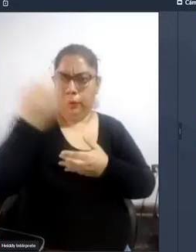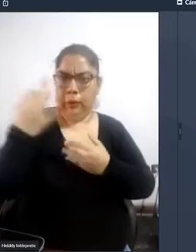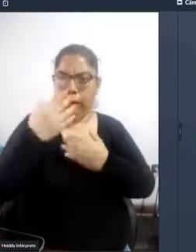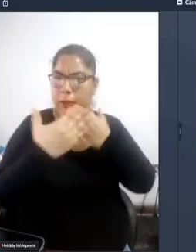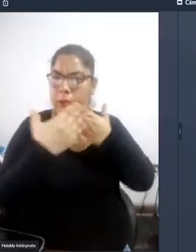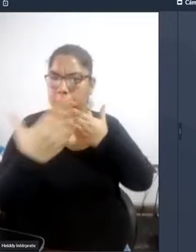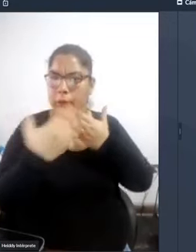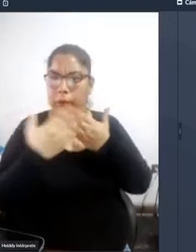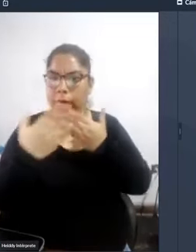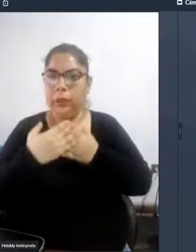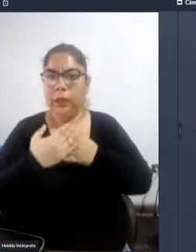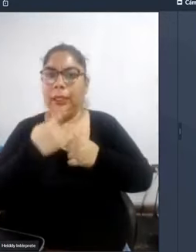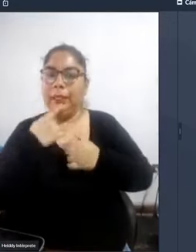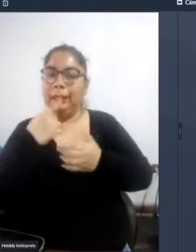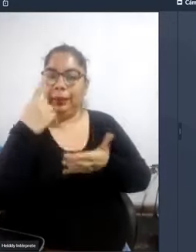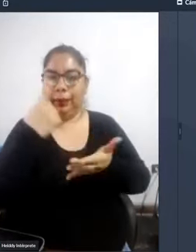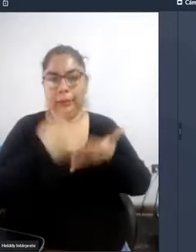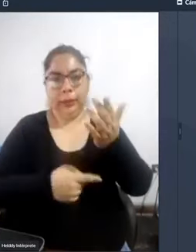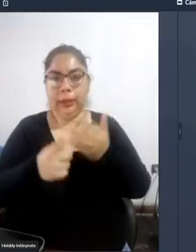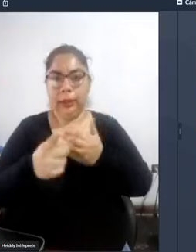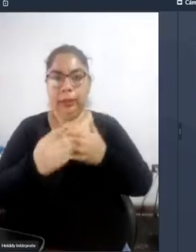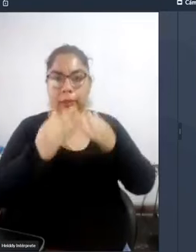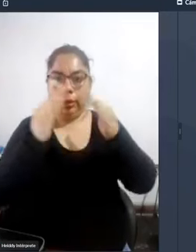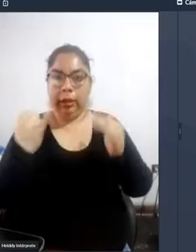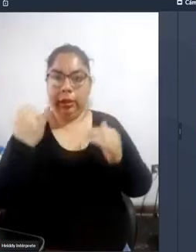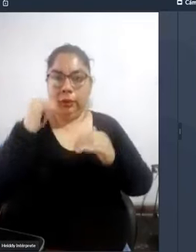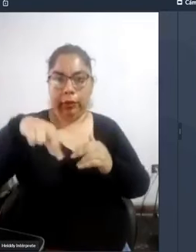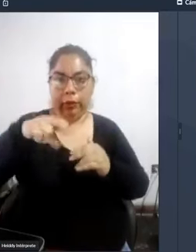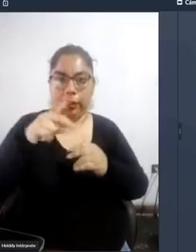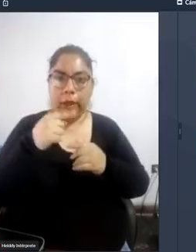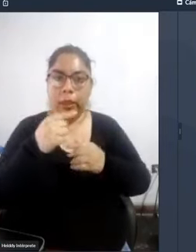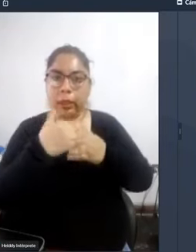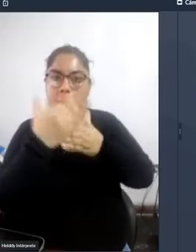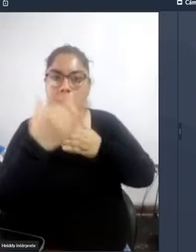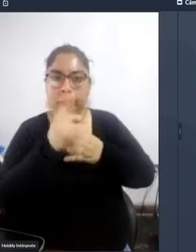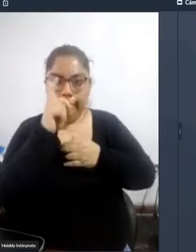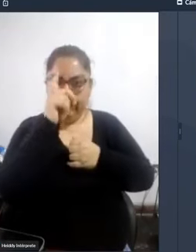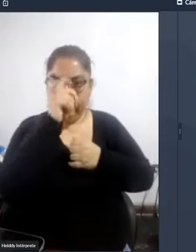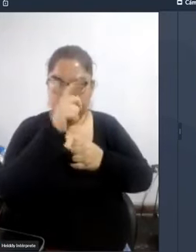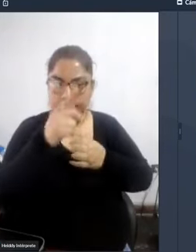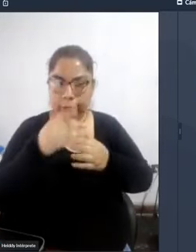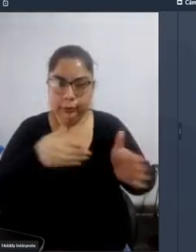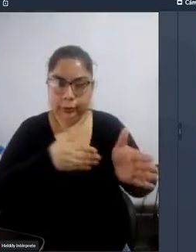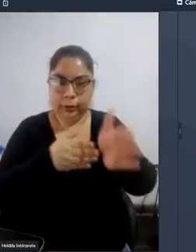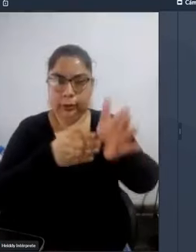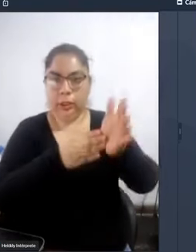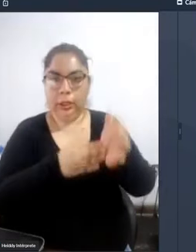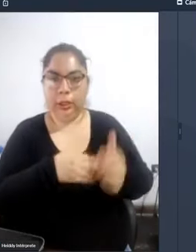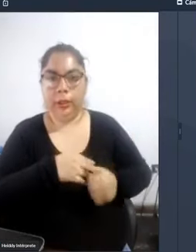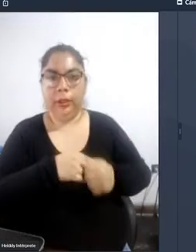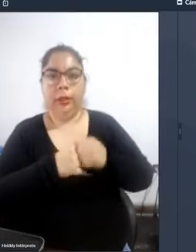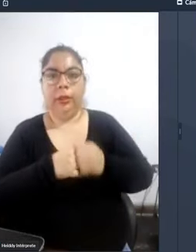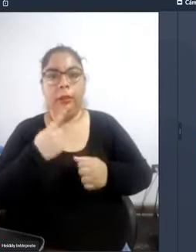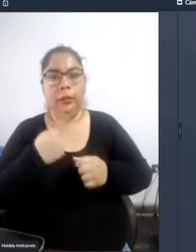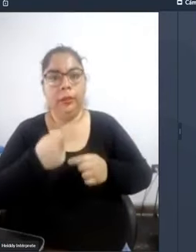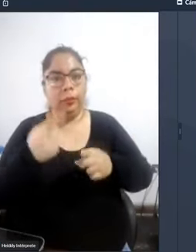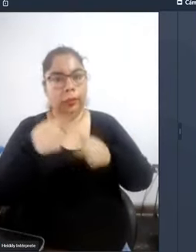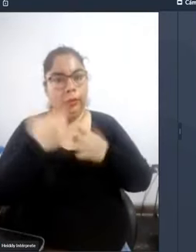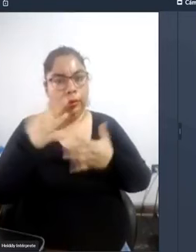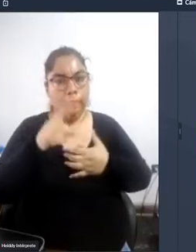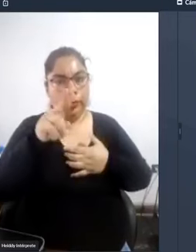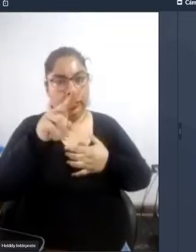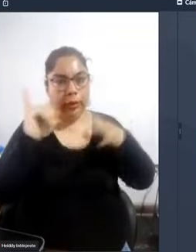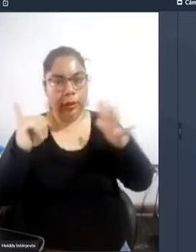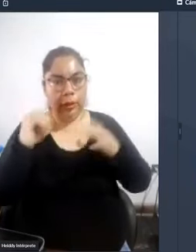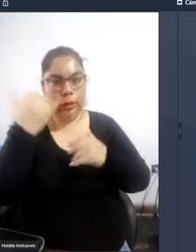es decir de la informalidad que es atribuible a una deficiente accesibilidad fluctuaría entre 26 y